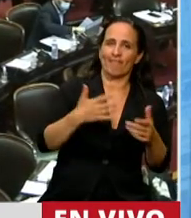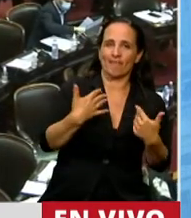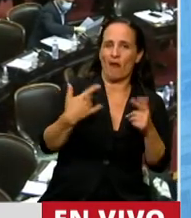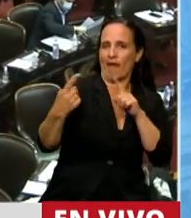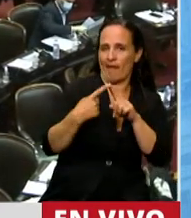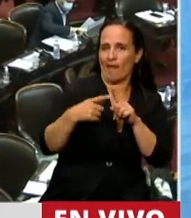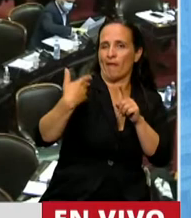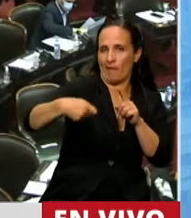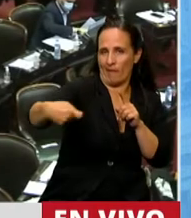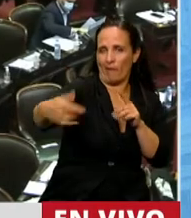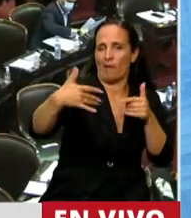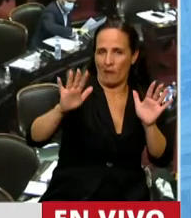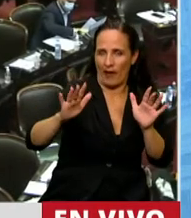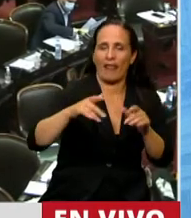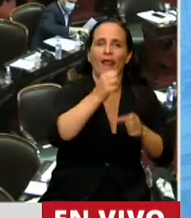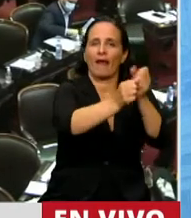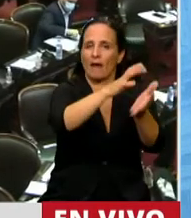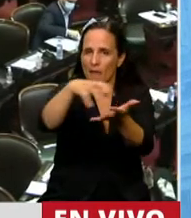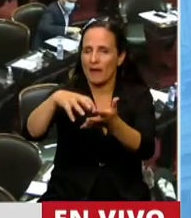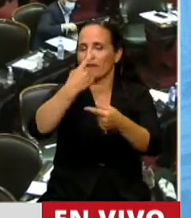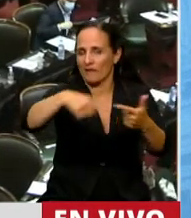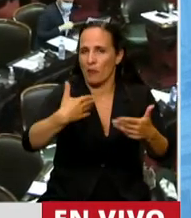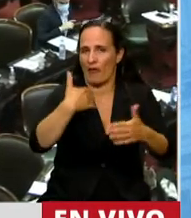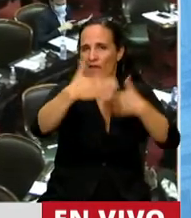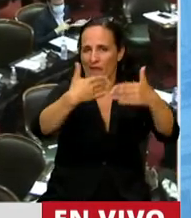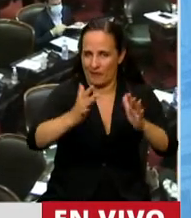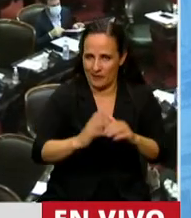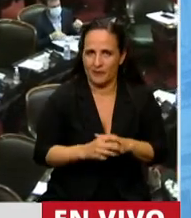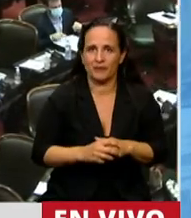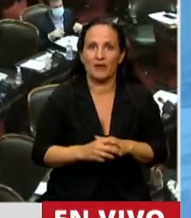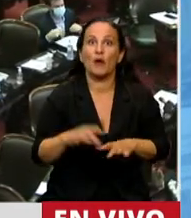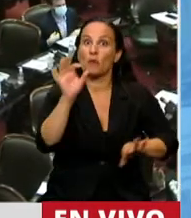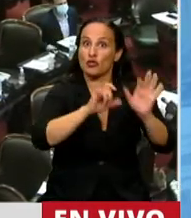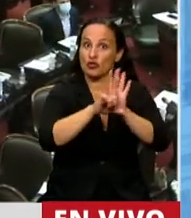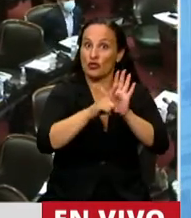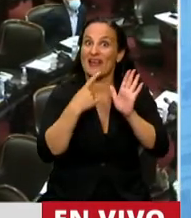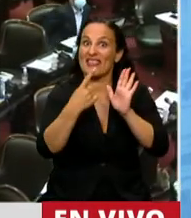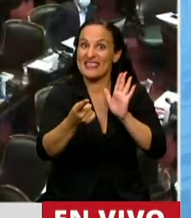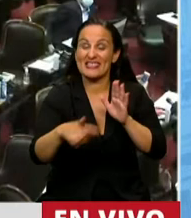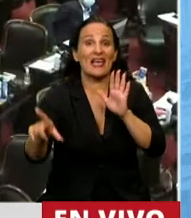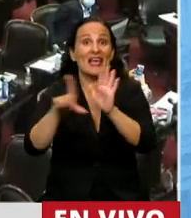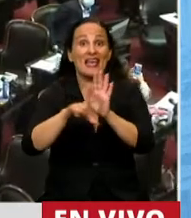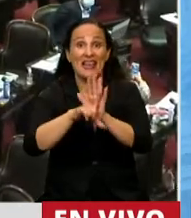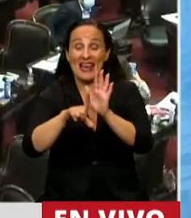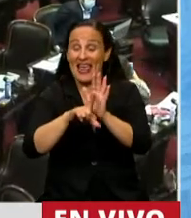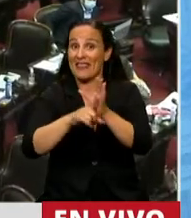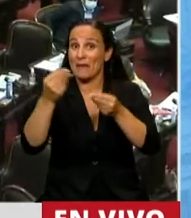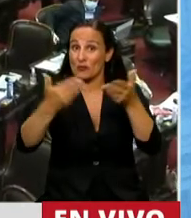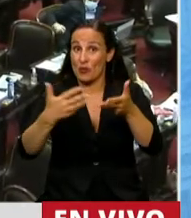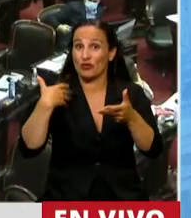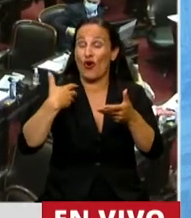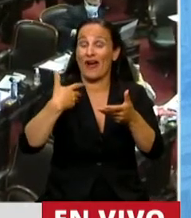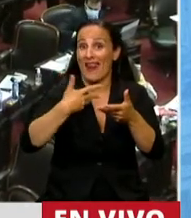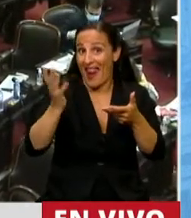tienen que ver con el aparato productivo. Por otra parte, el proyecto establece que la ley de presupuesto general de la Administración Nacional de